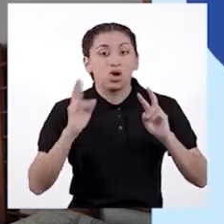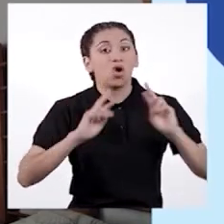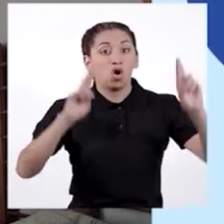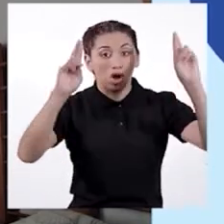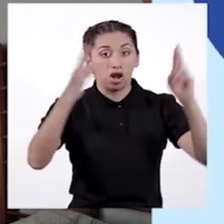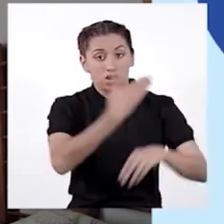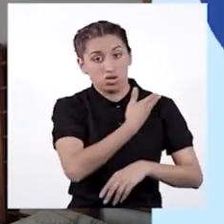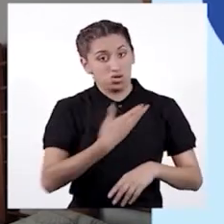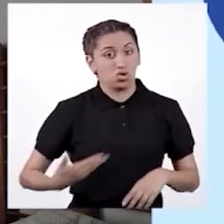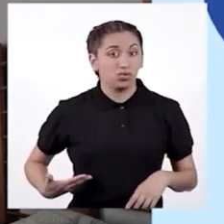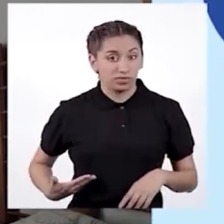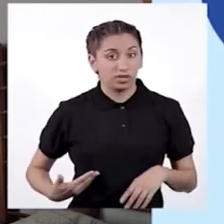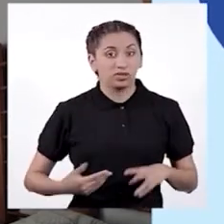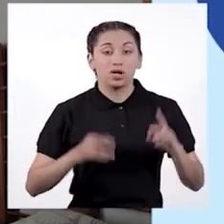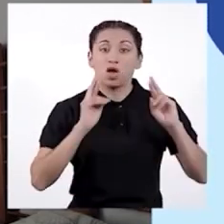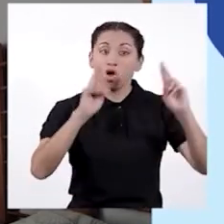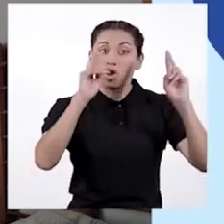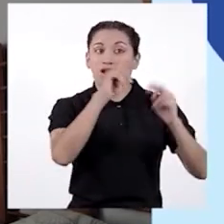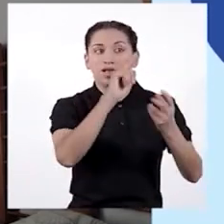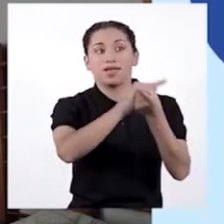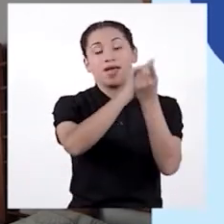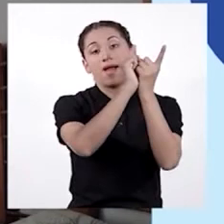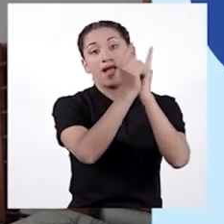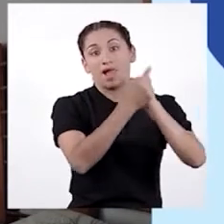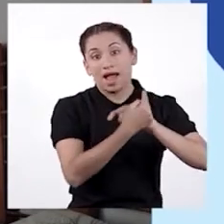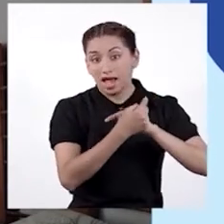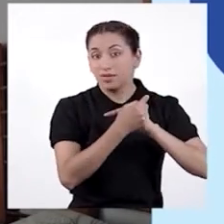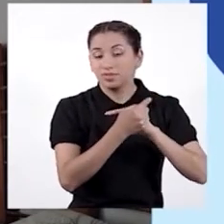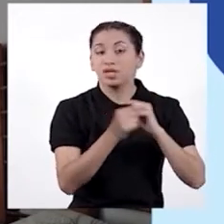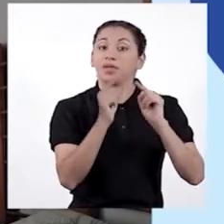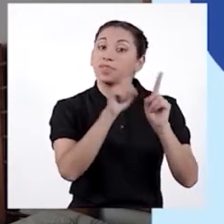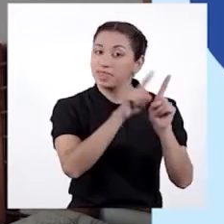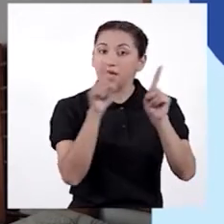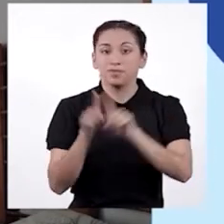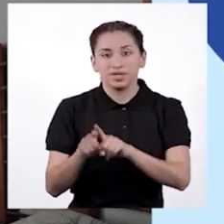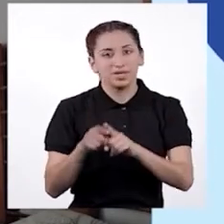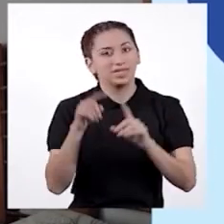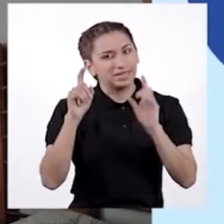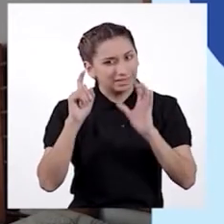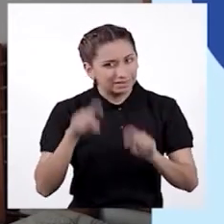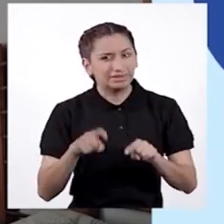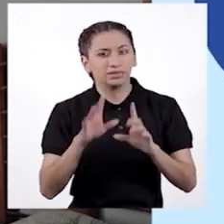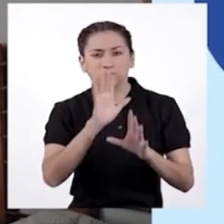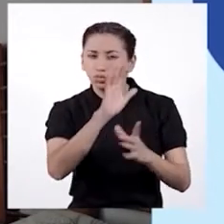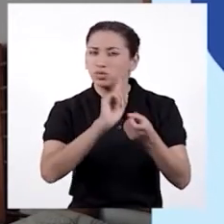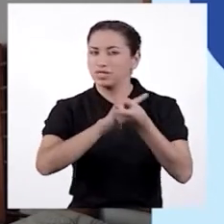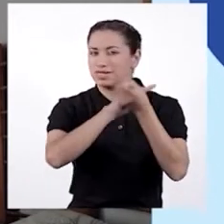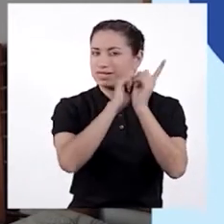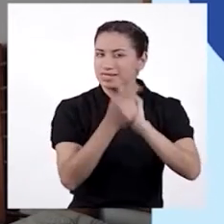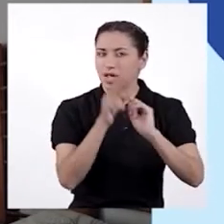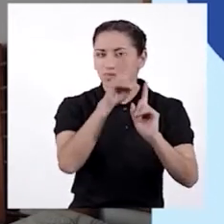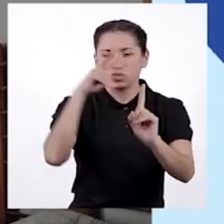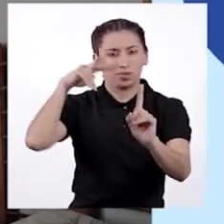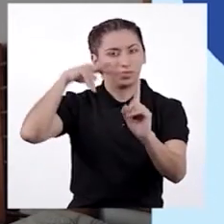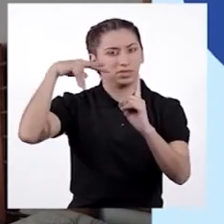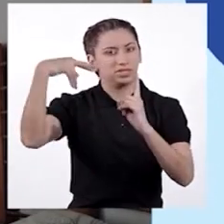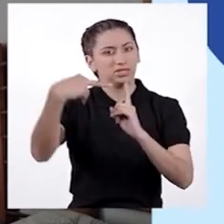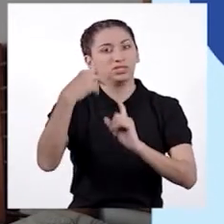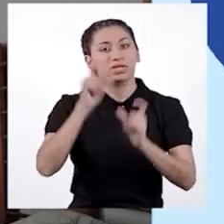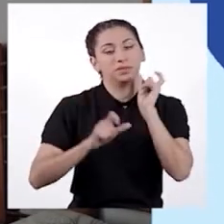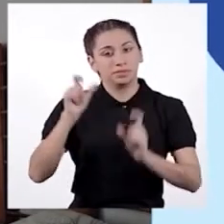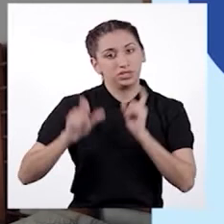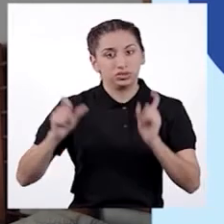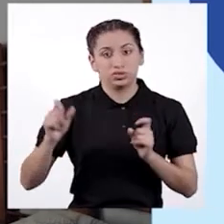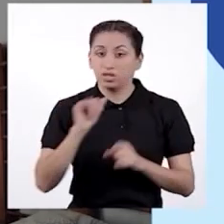Esperemos que el Estado vaya mejorando en su desempeño. Pero también se requiere un cambio. Un cambio de percepciones en los